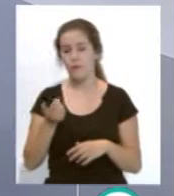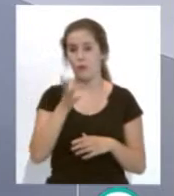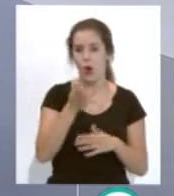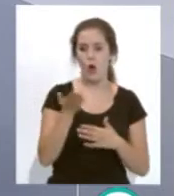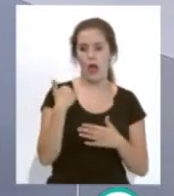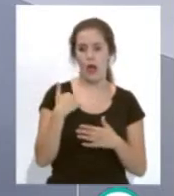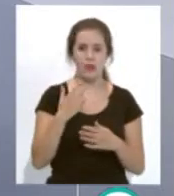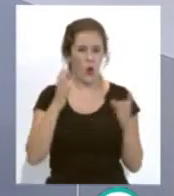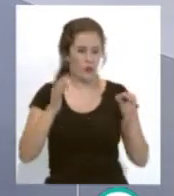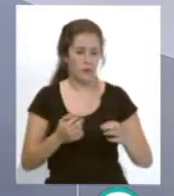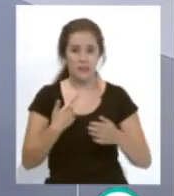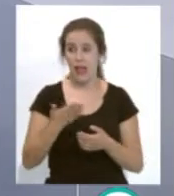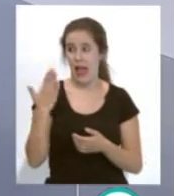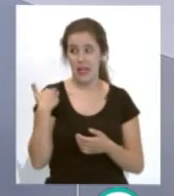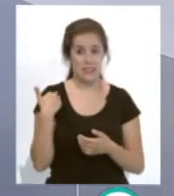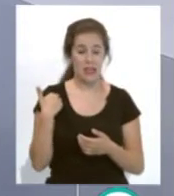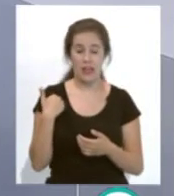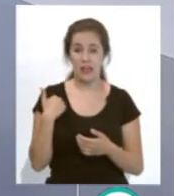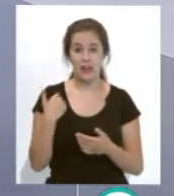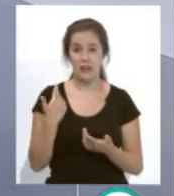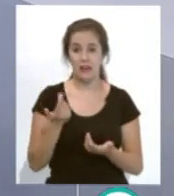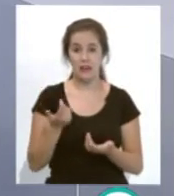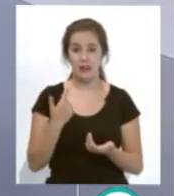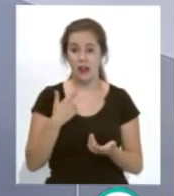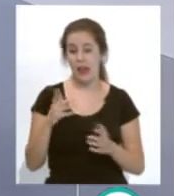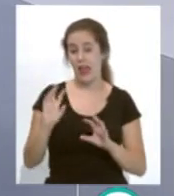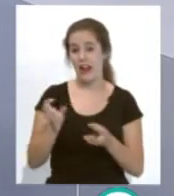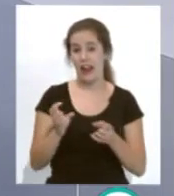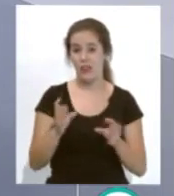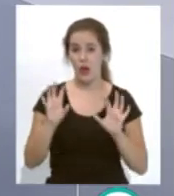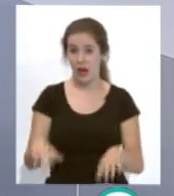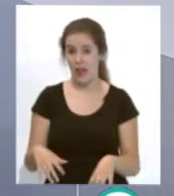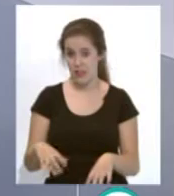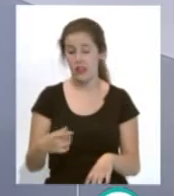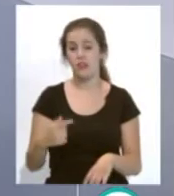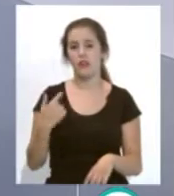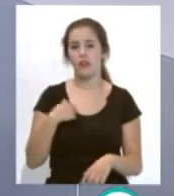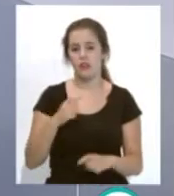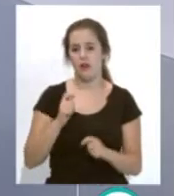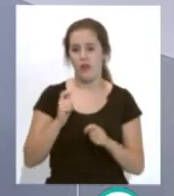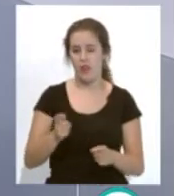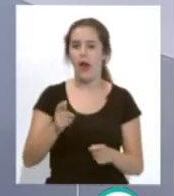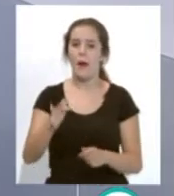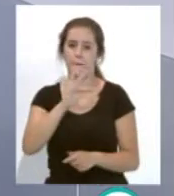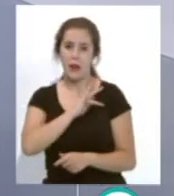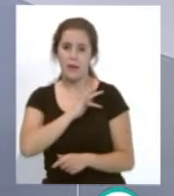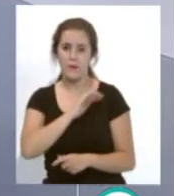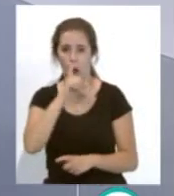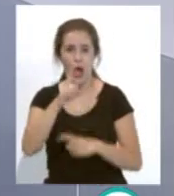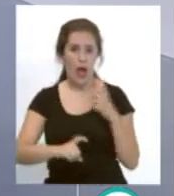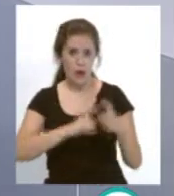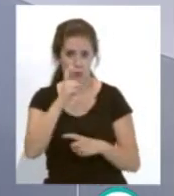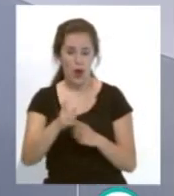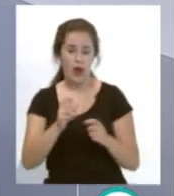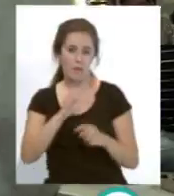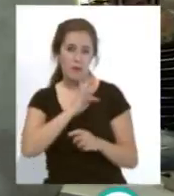ahí, porque justamente también ayer Radio Cádiz de la cadena SER otorgaba su premio anual, premio